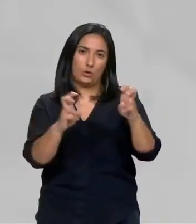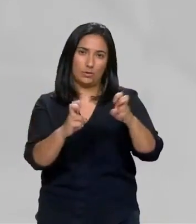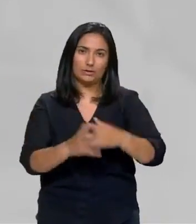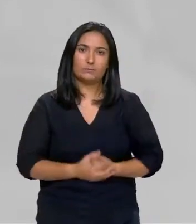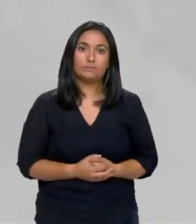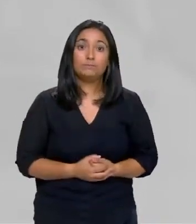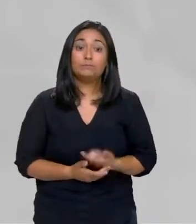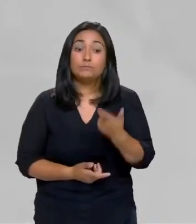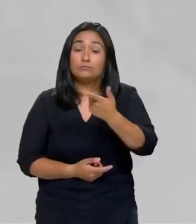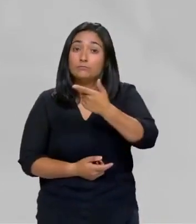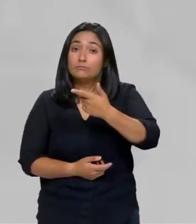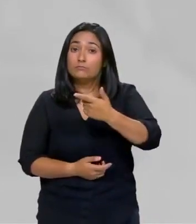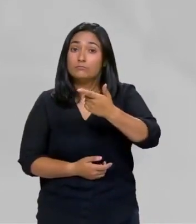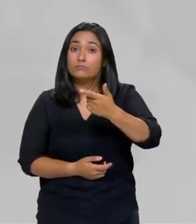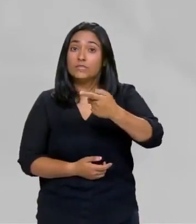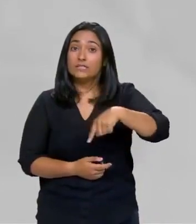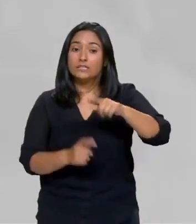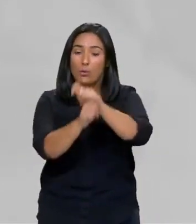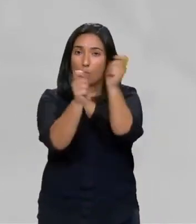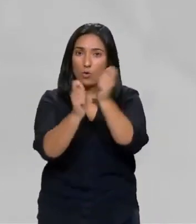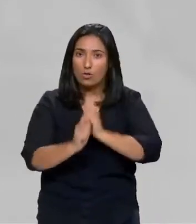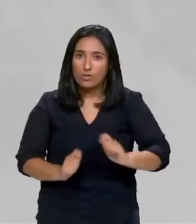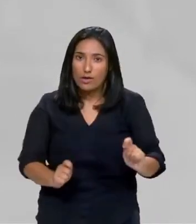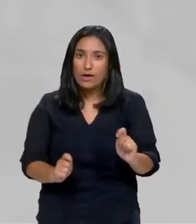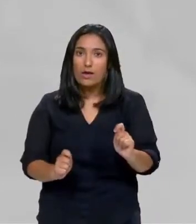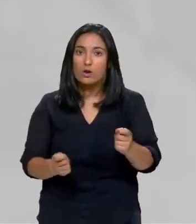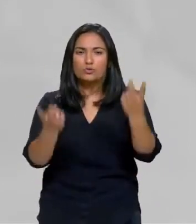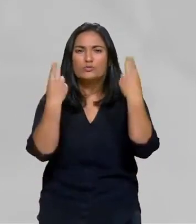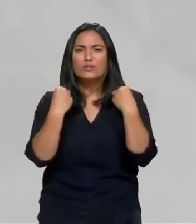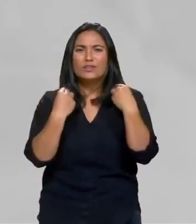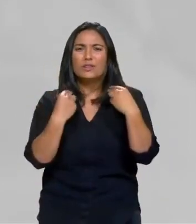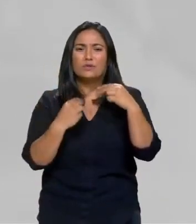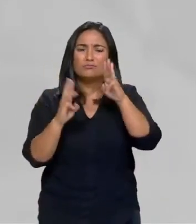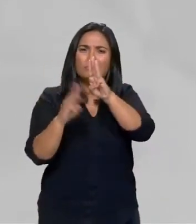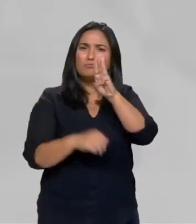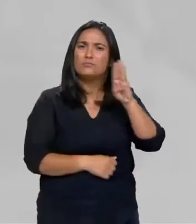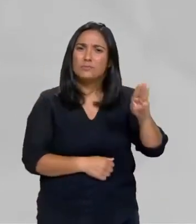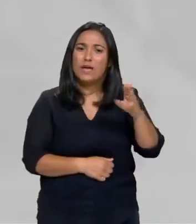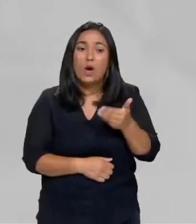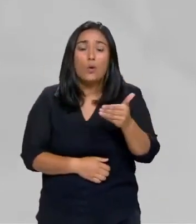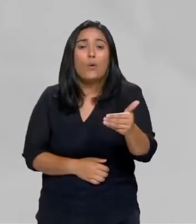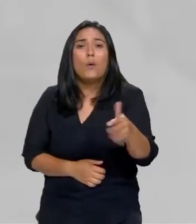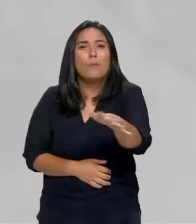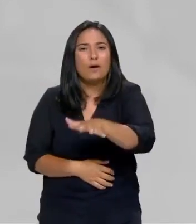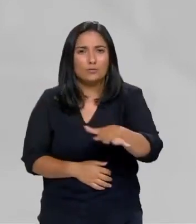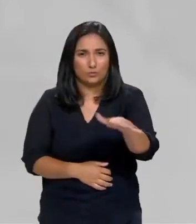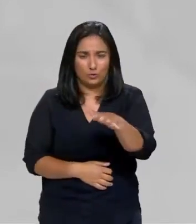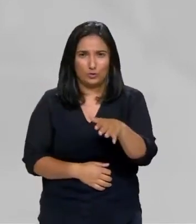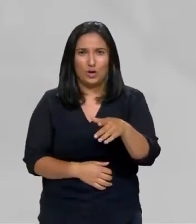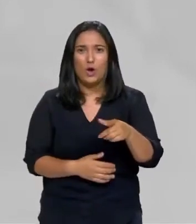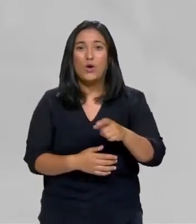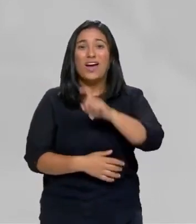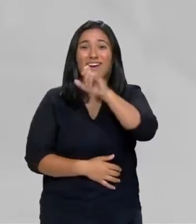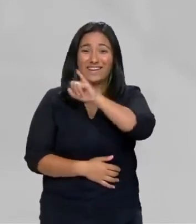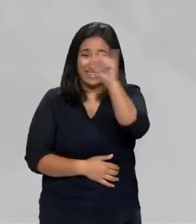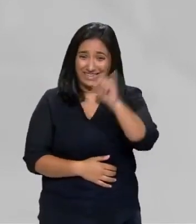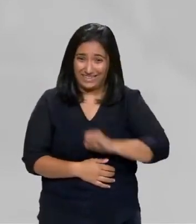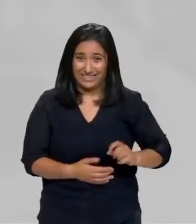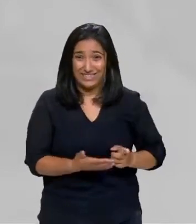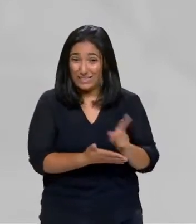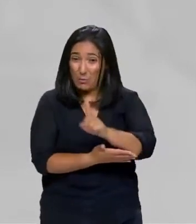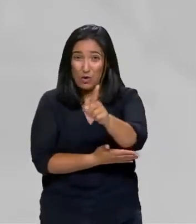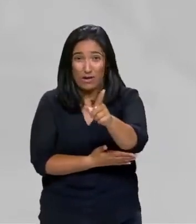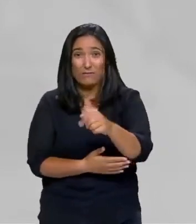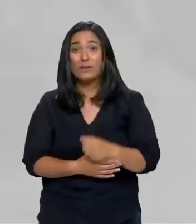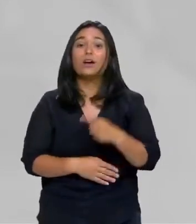Aonde nos conduce ese modelo da subordinación do PP? Pois a unha crise demográfica que cada vez é máis aguda a un